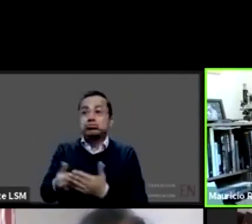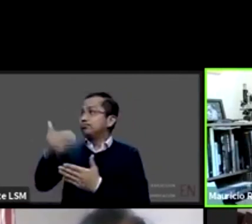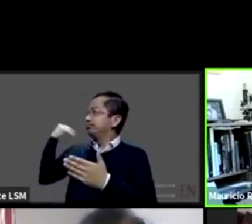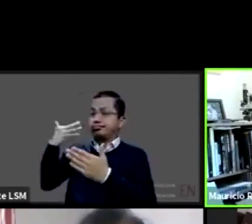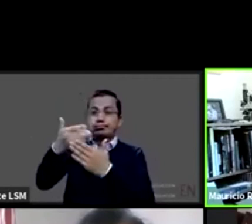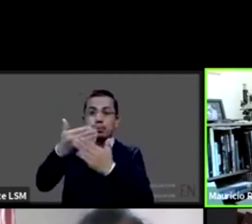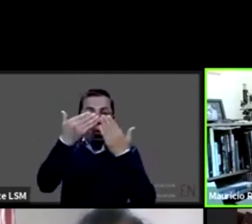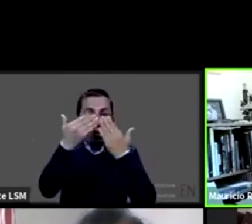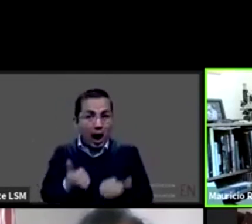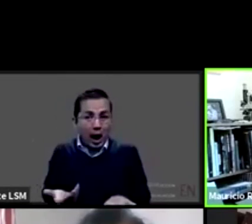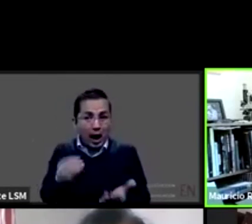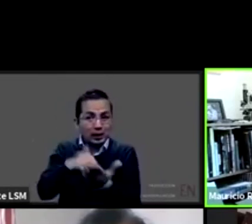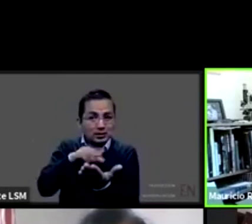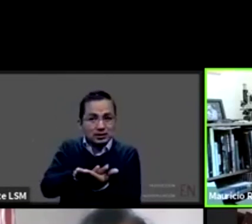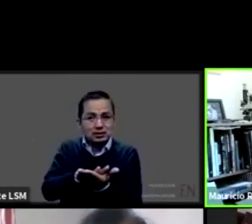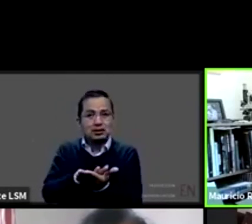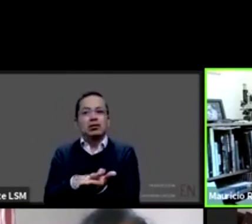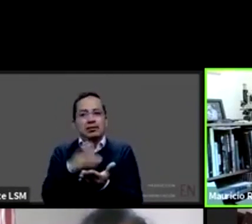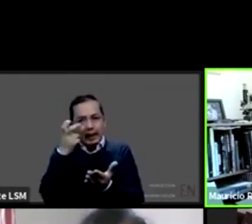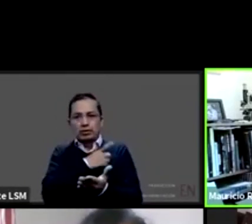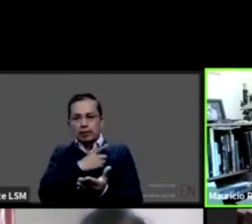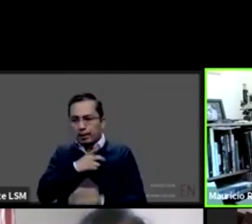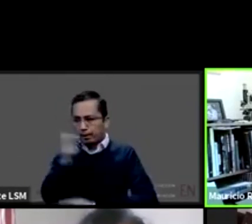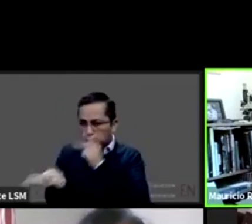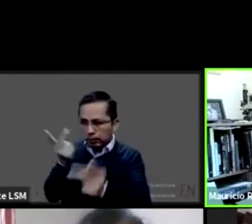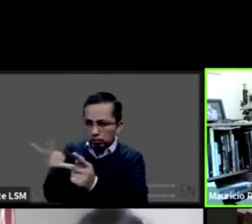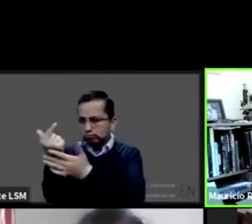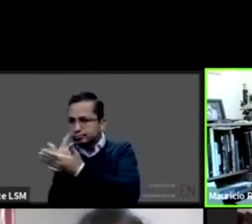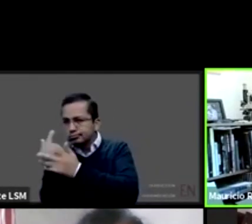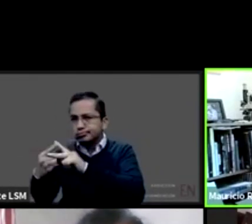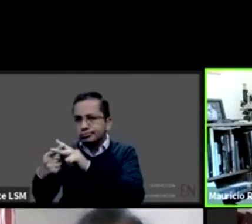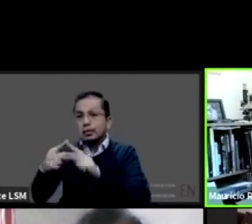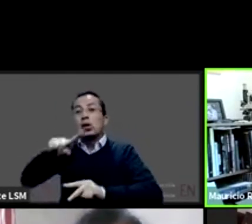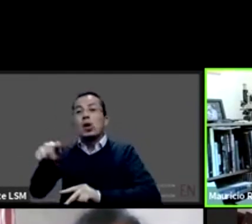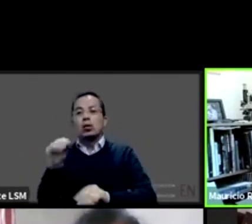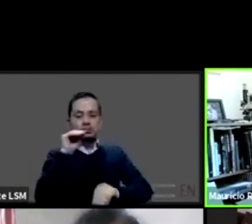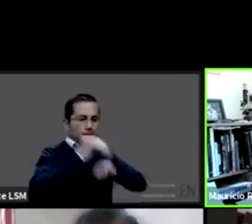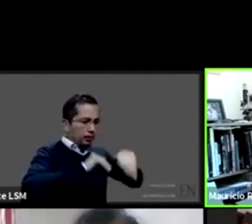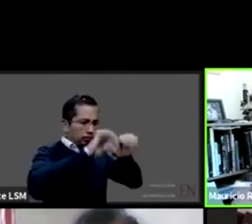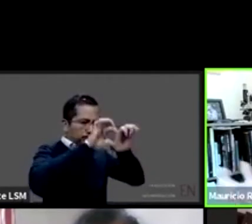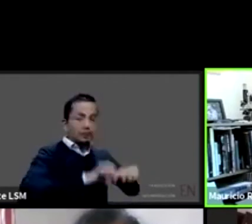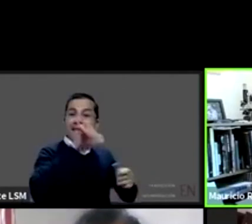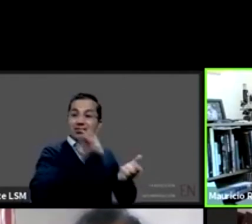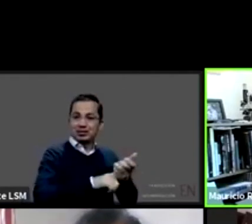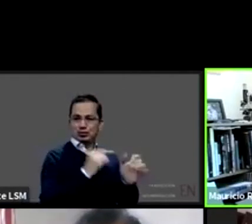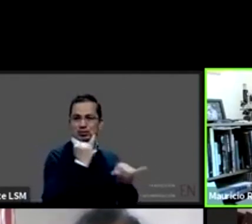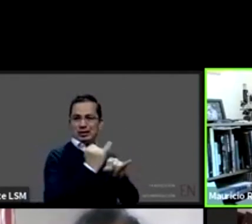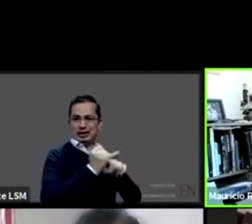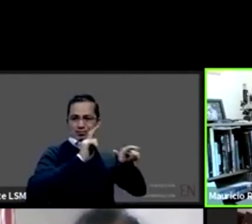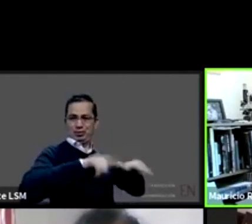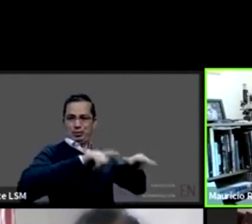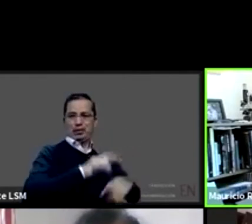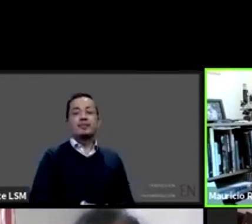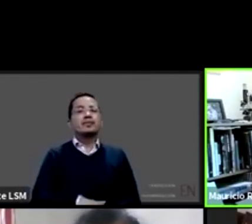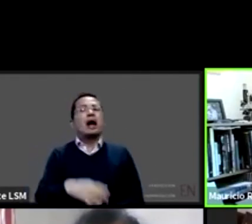datos. Entonces hay un registro que se hace a nivel local y va alimentando las plataformas